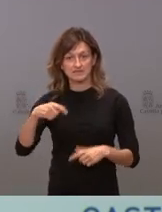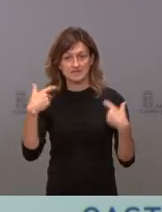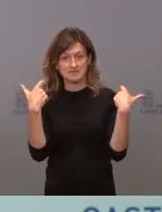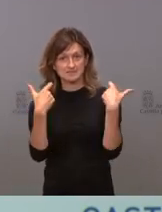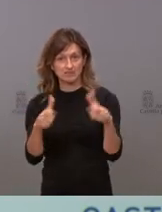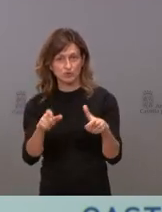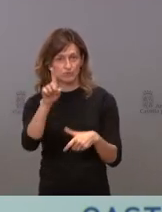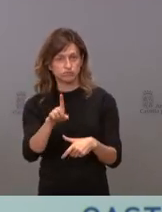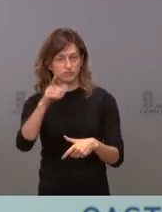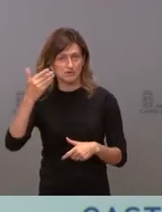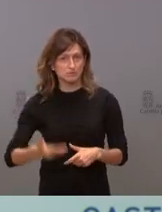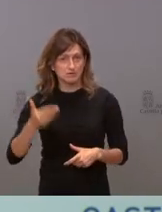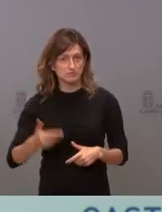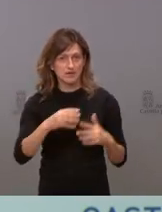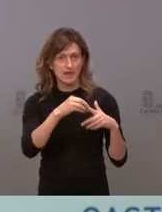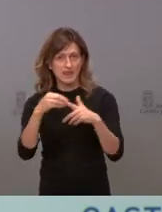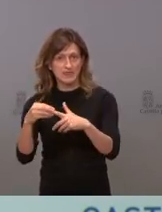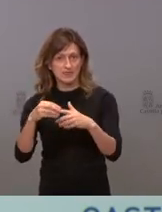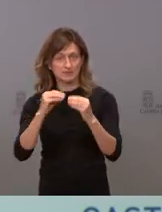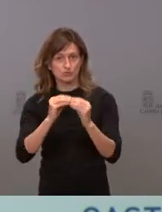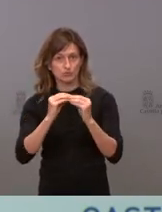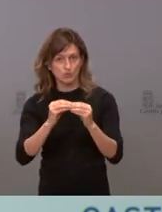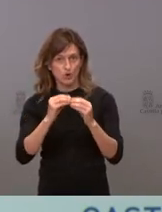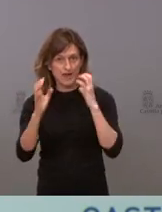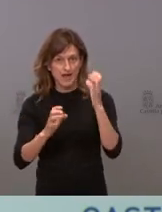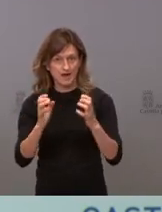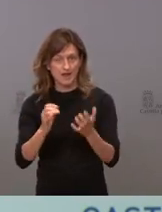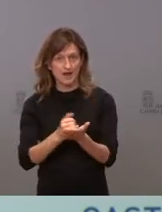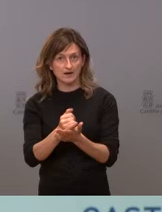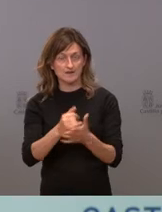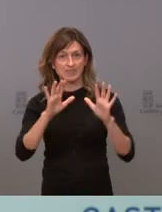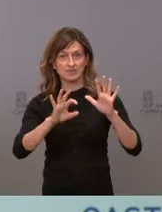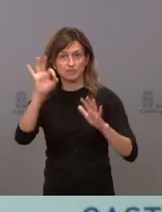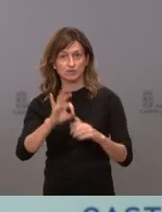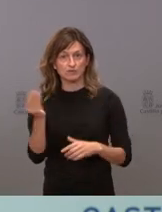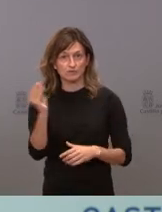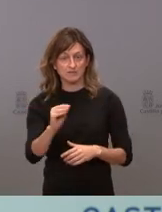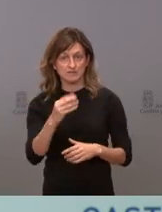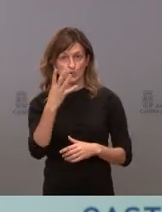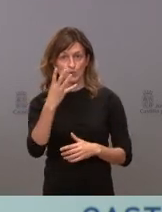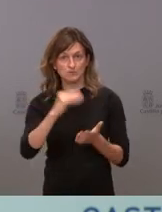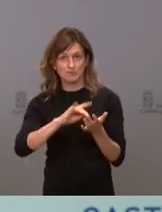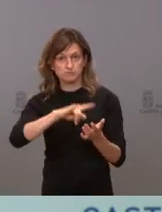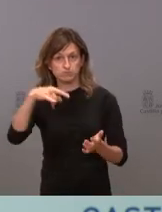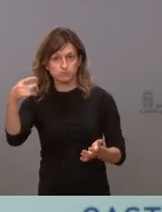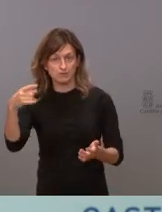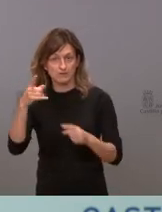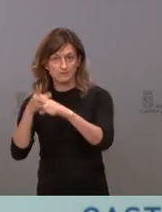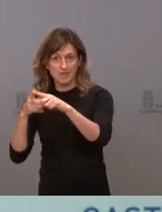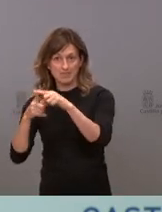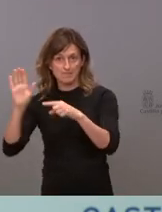primario esencial, lidere la producción agraria en España. Un incremento del 10%, cuatro veces mayor que el nivel nacional,